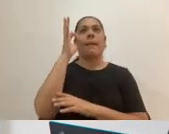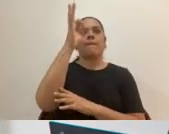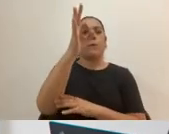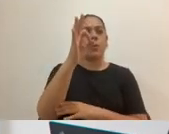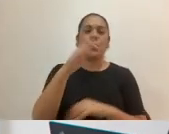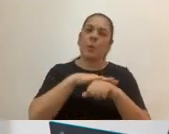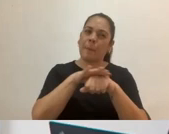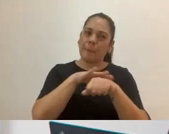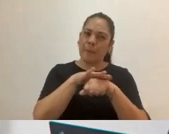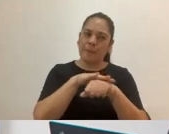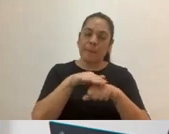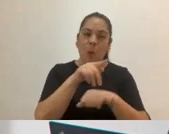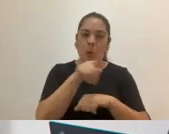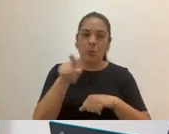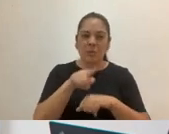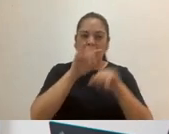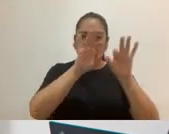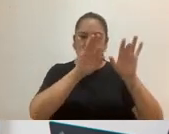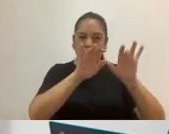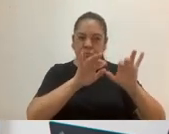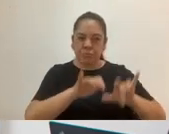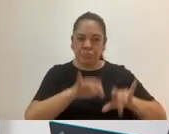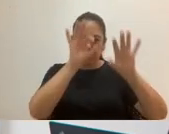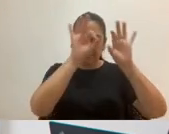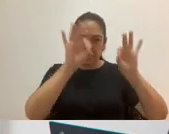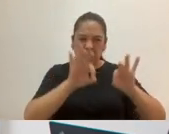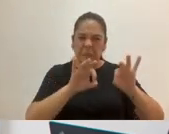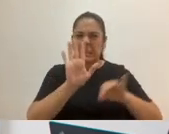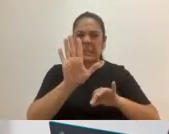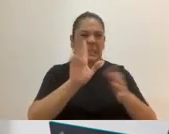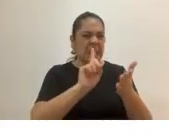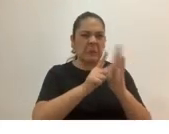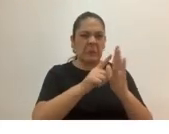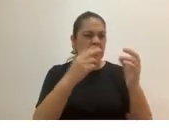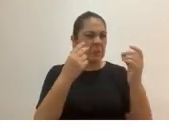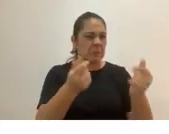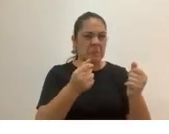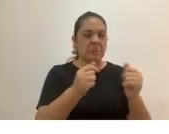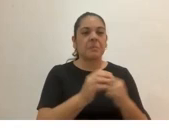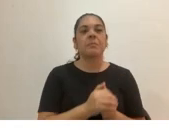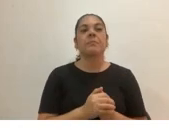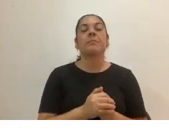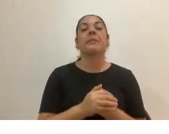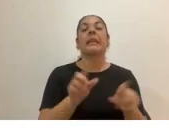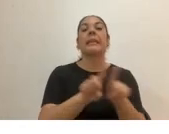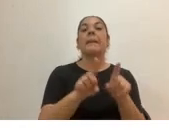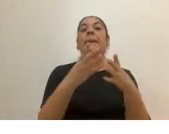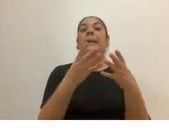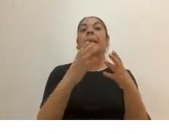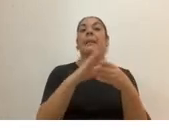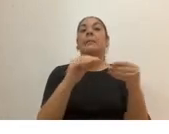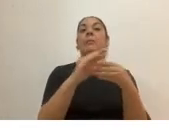mucho que lo puedan completar no les va a tomar más de cinco minutos bien queremos contarles que